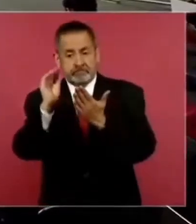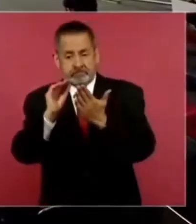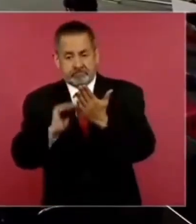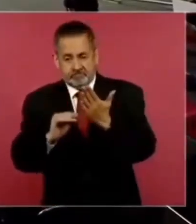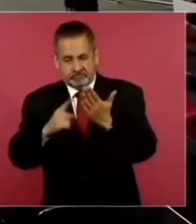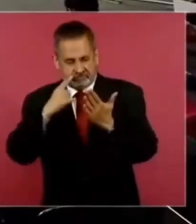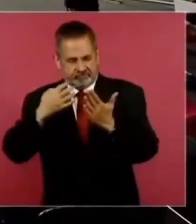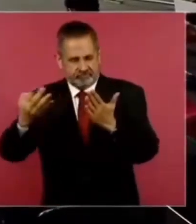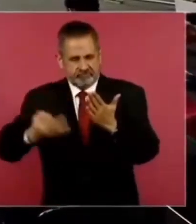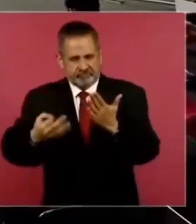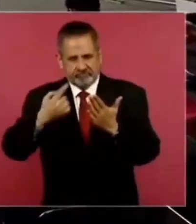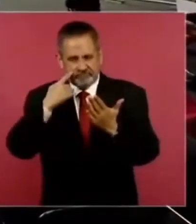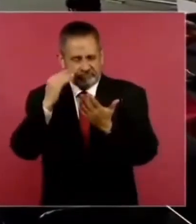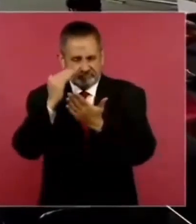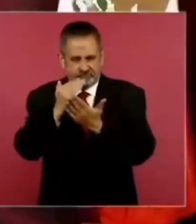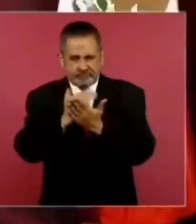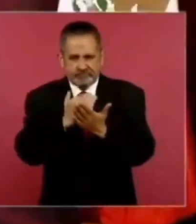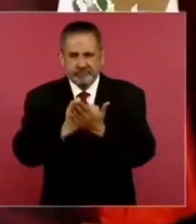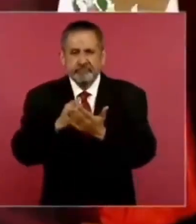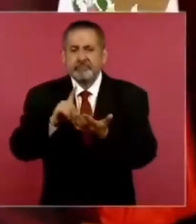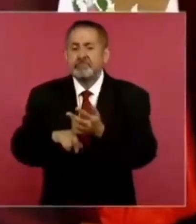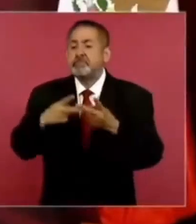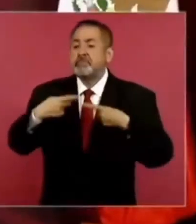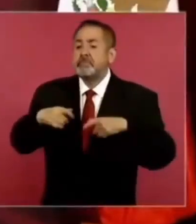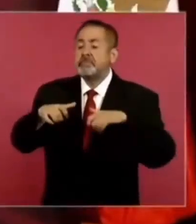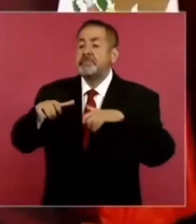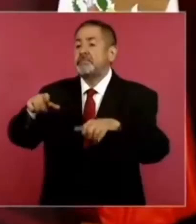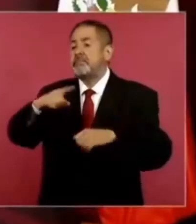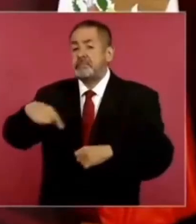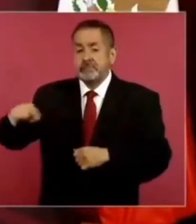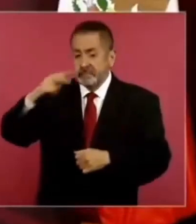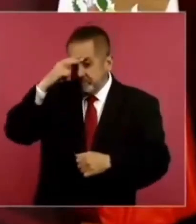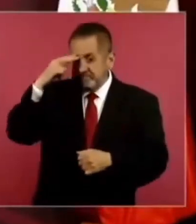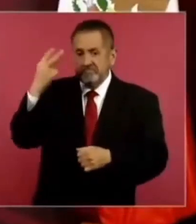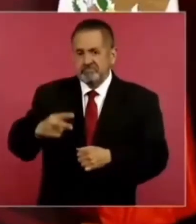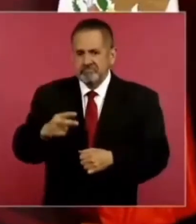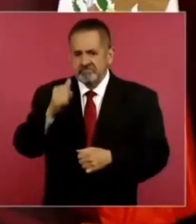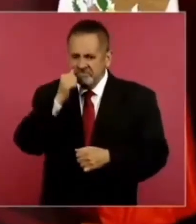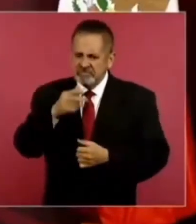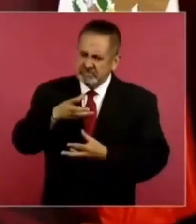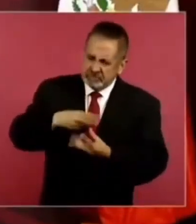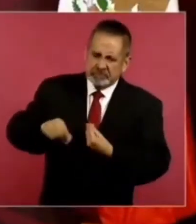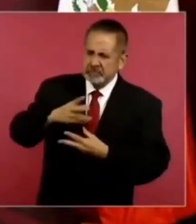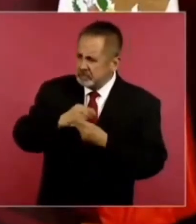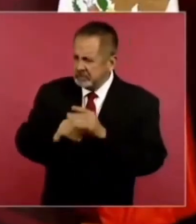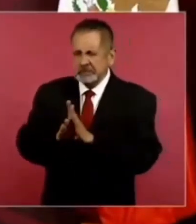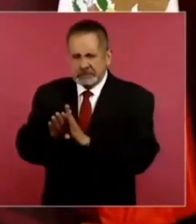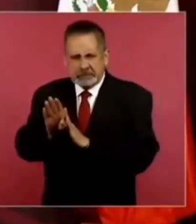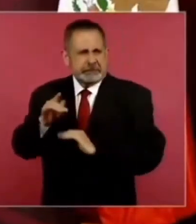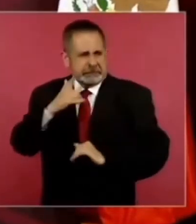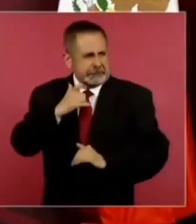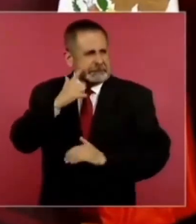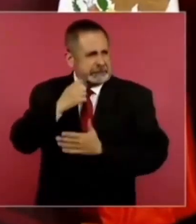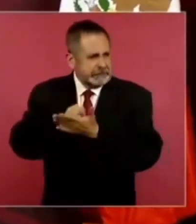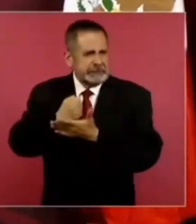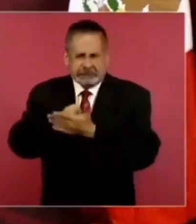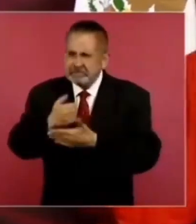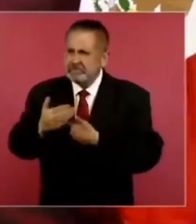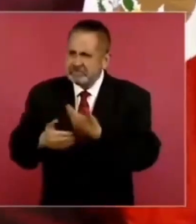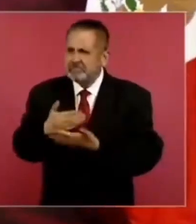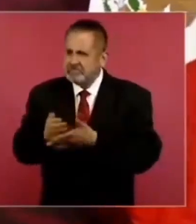probarlo. De por qué el mexicano ha podido salir adelante. Entre otras cosas,